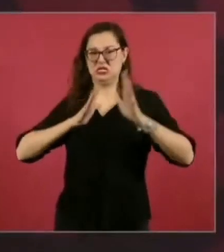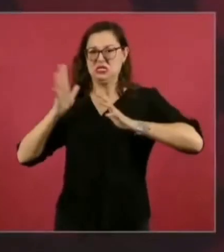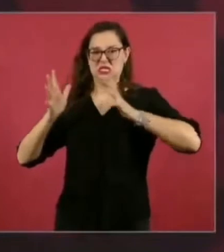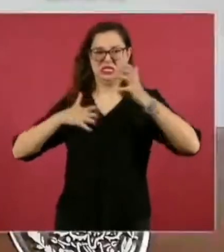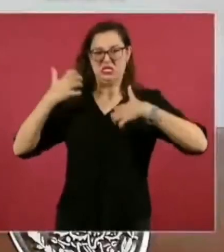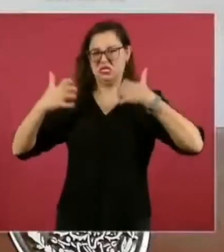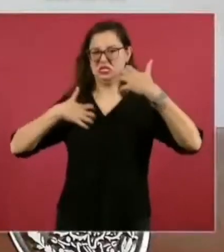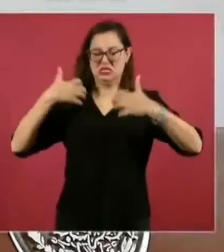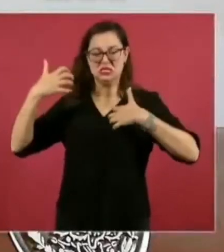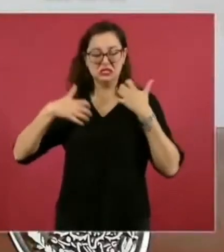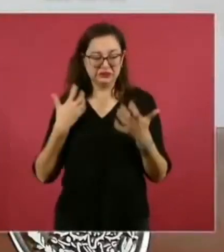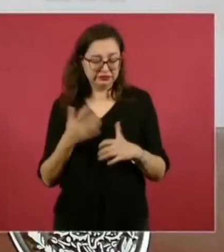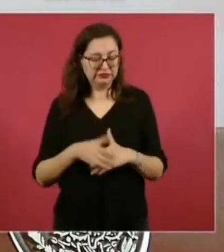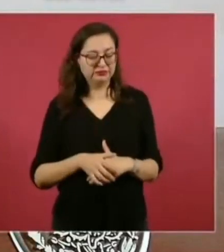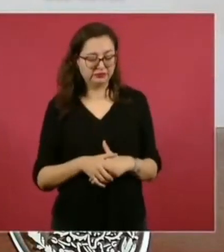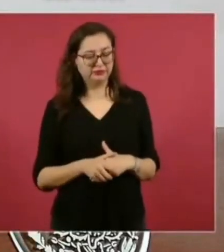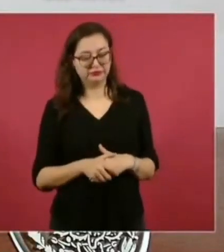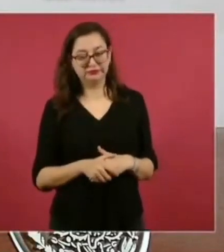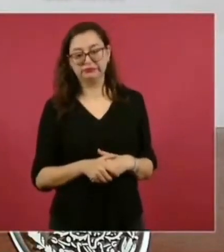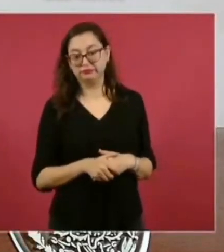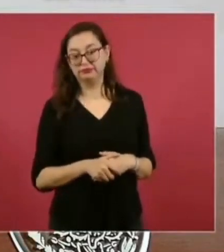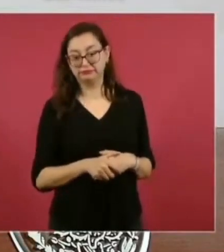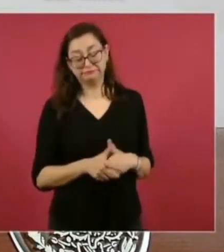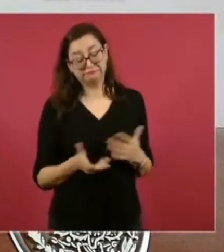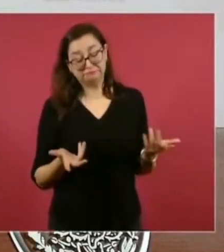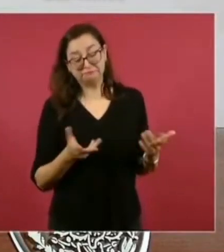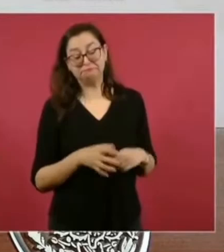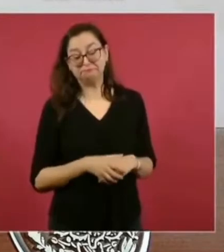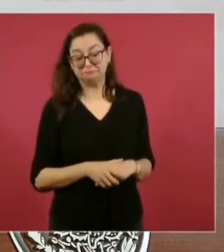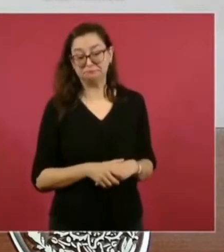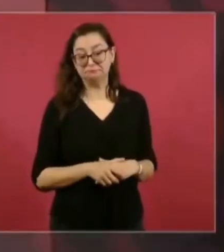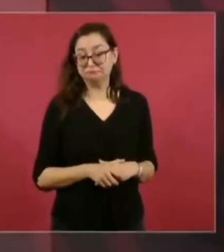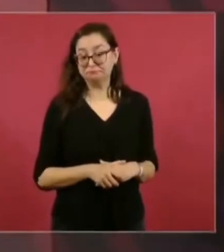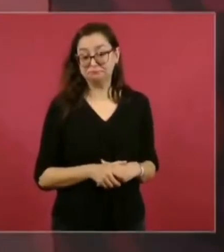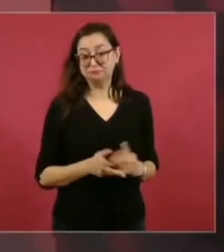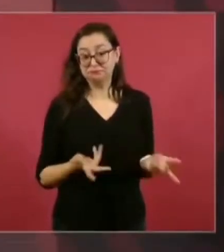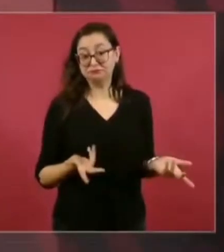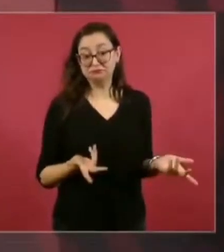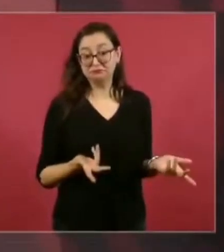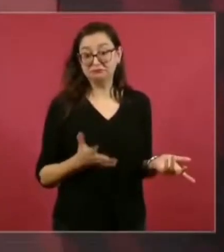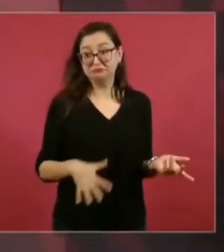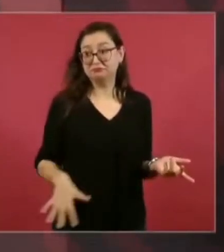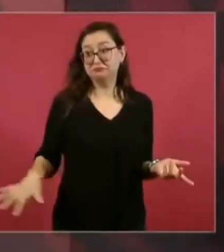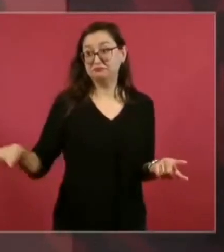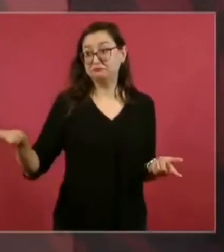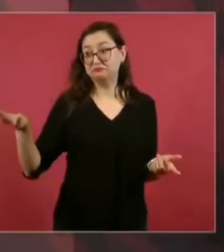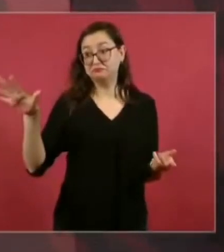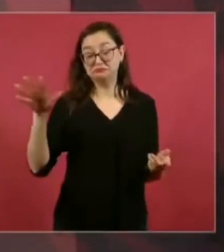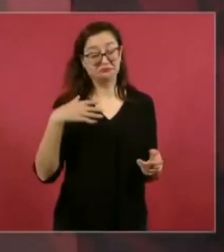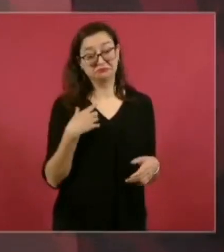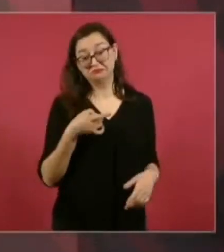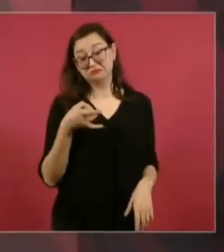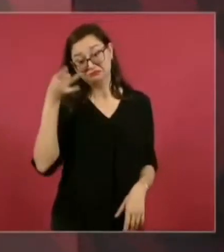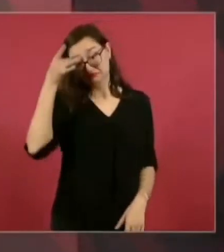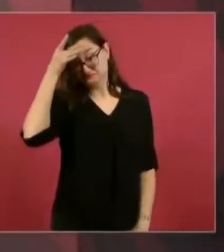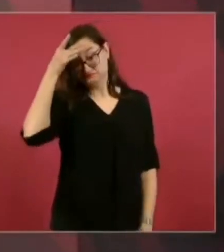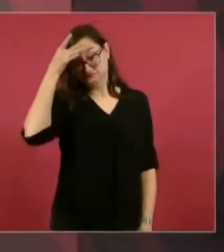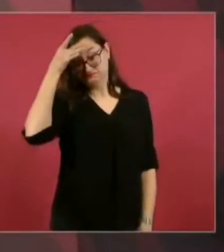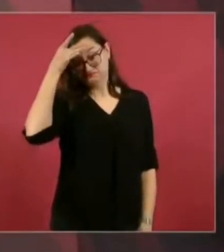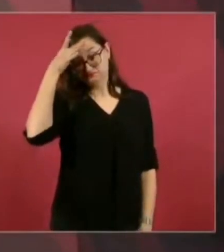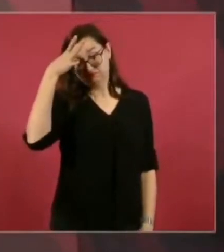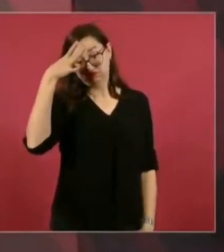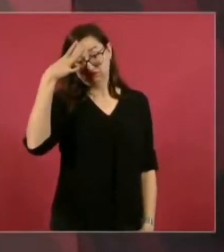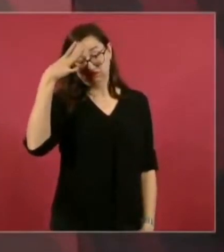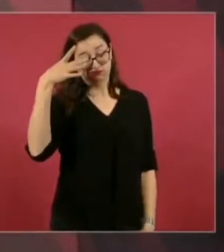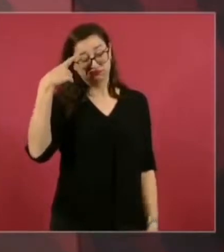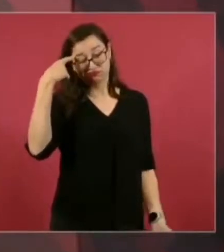Pero ya tampoco la gente les cree,